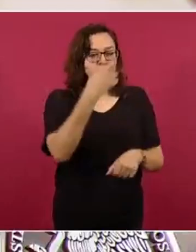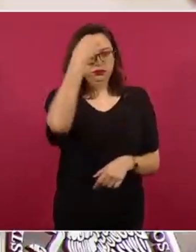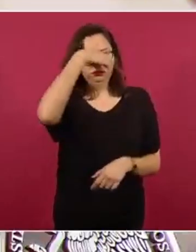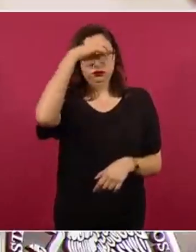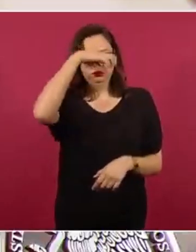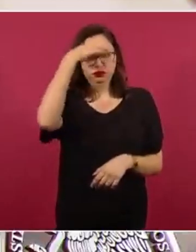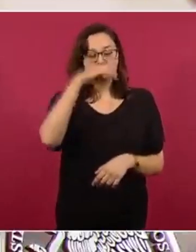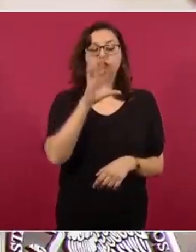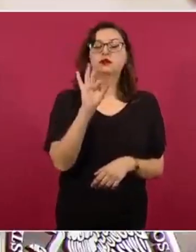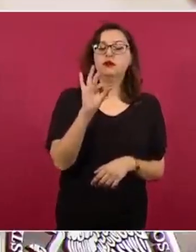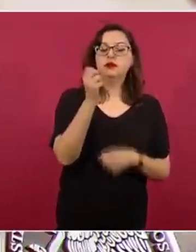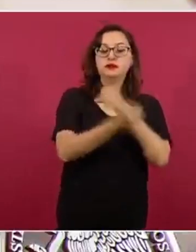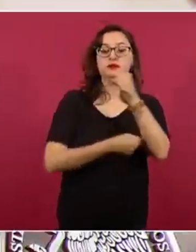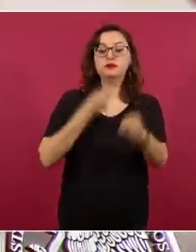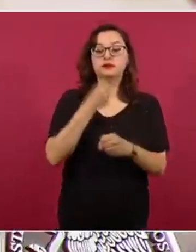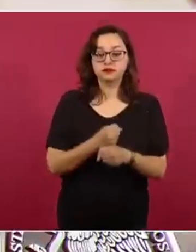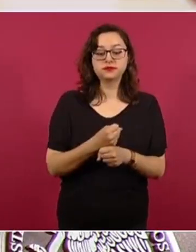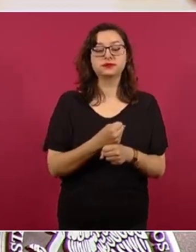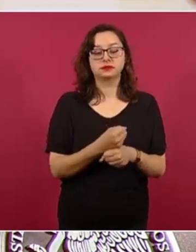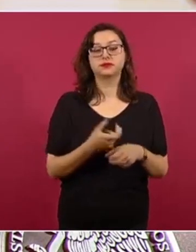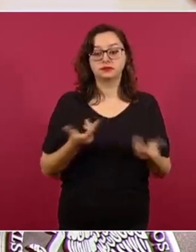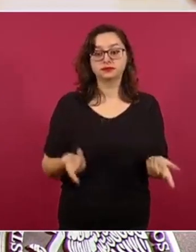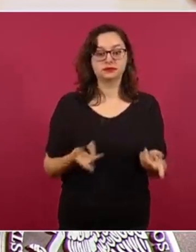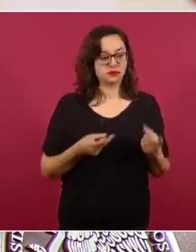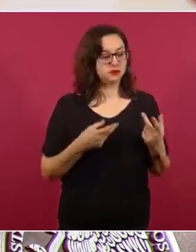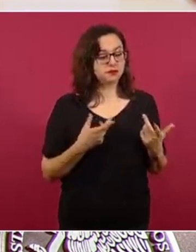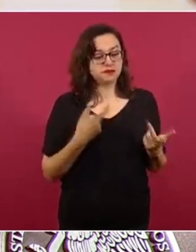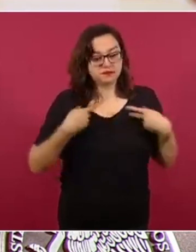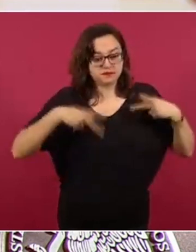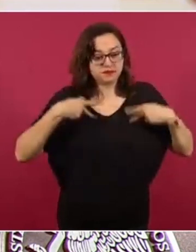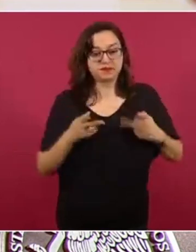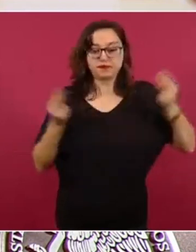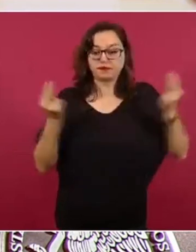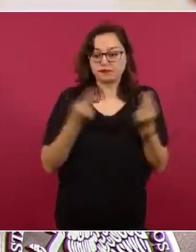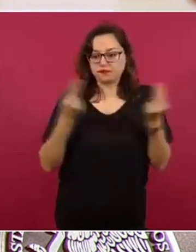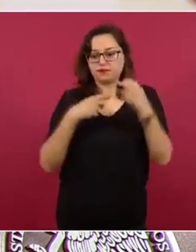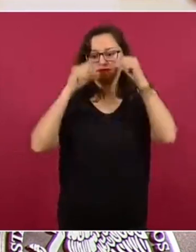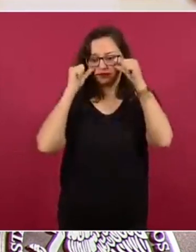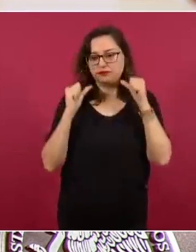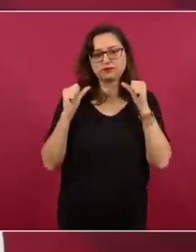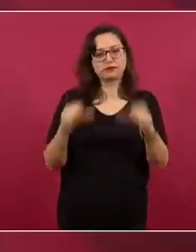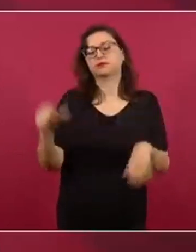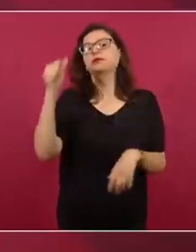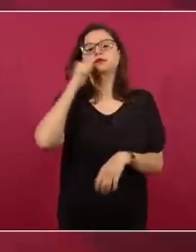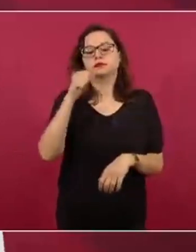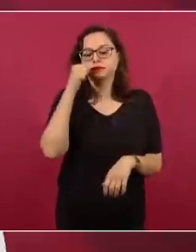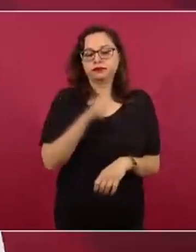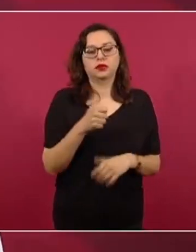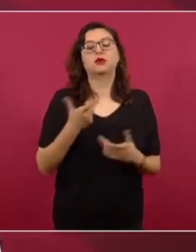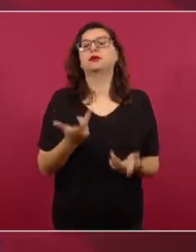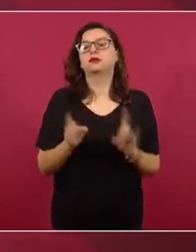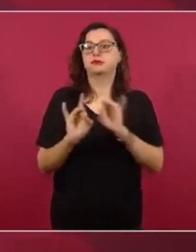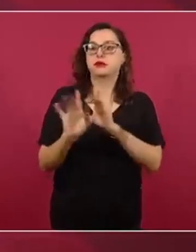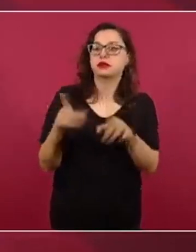listo cuando hace falta, cuando la gente más lo necesita, que es cuando enferma o cuando tiene alguna